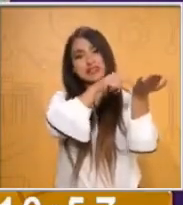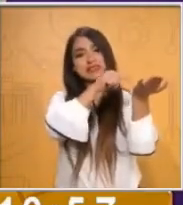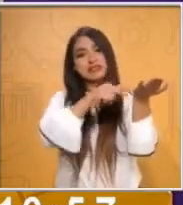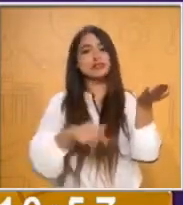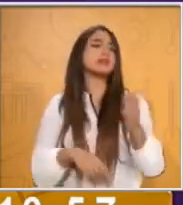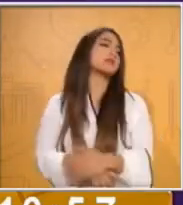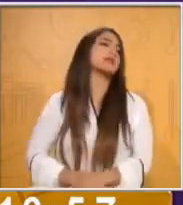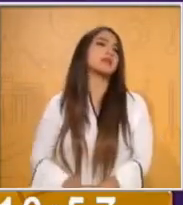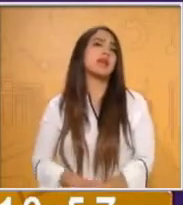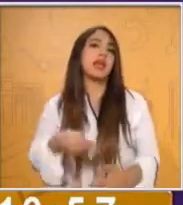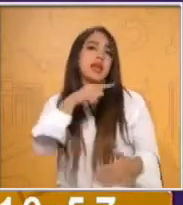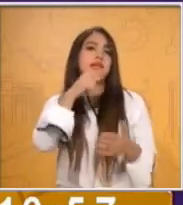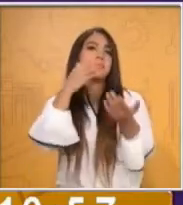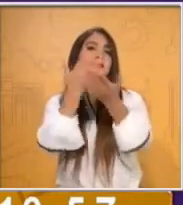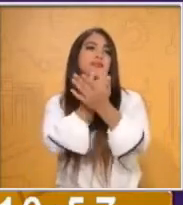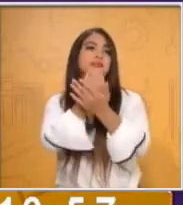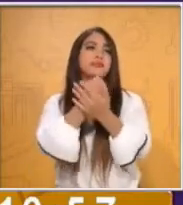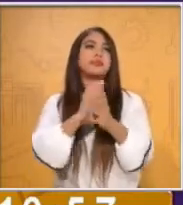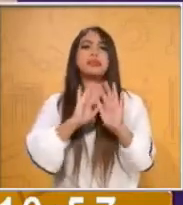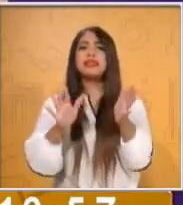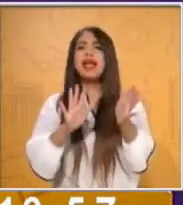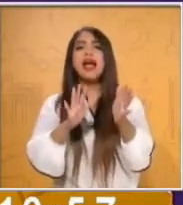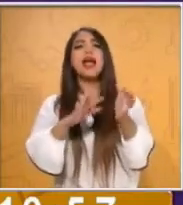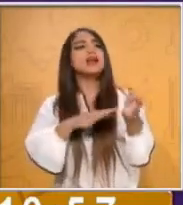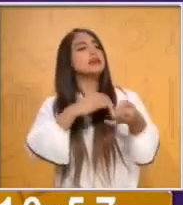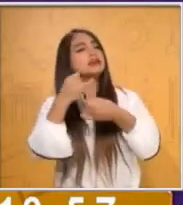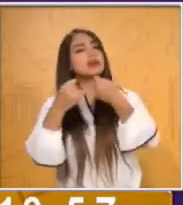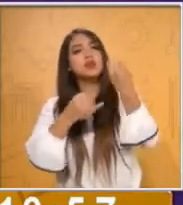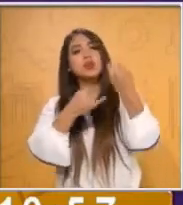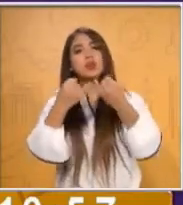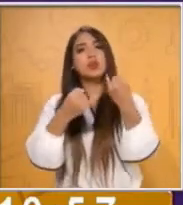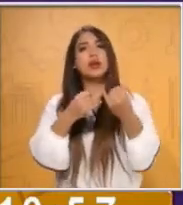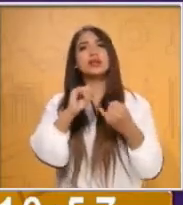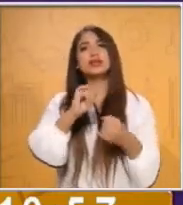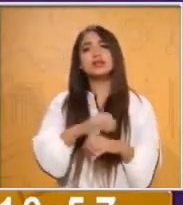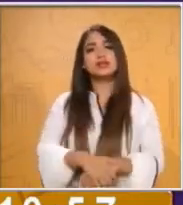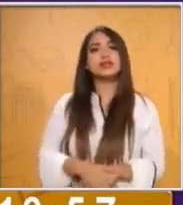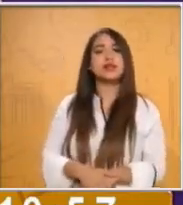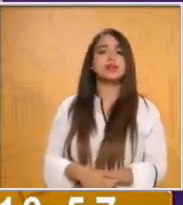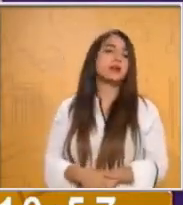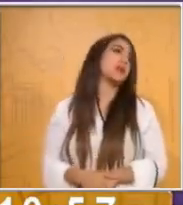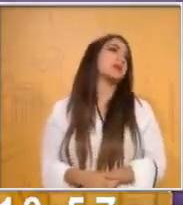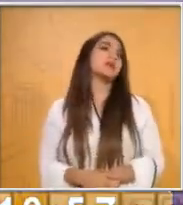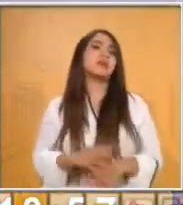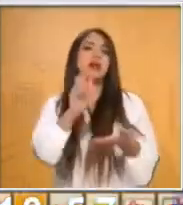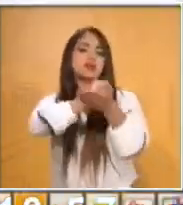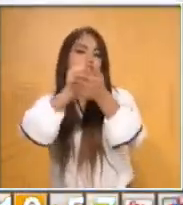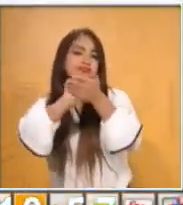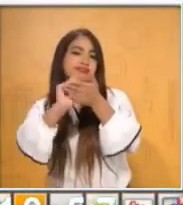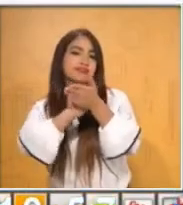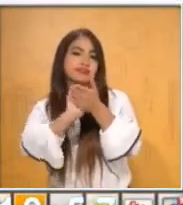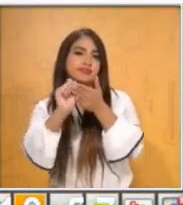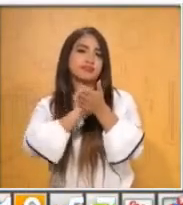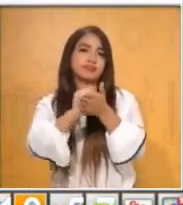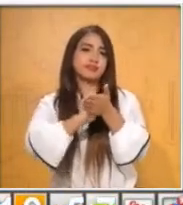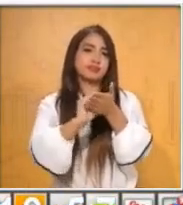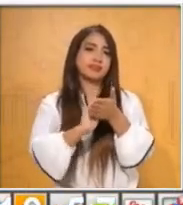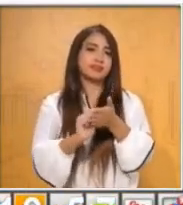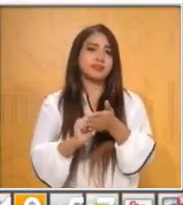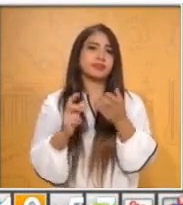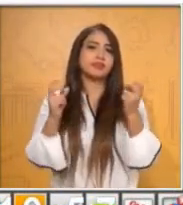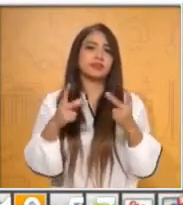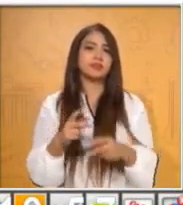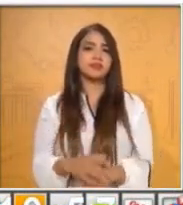gané. Y vamos a simular que ya estuvimos jugando varias ocasiones y vamos a llenar nuestra tablita con los números.